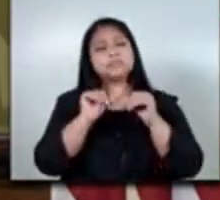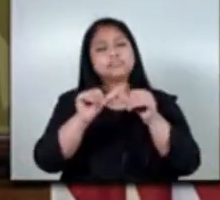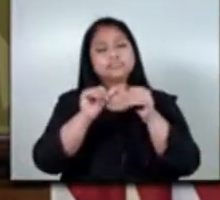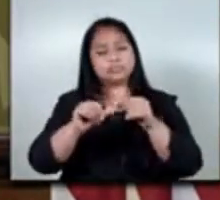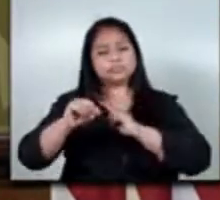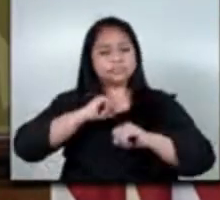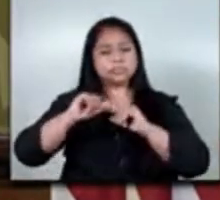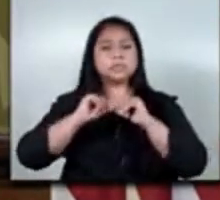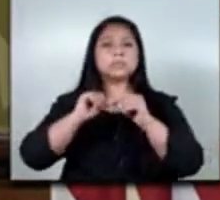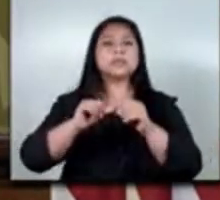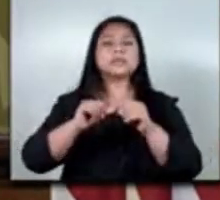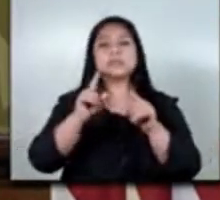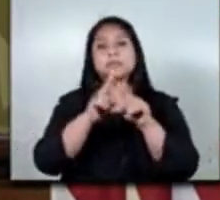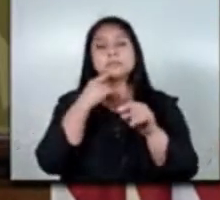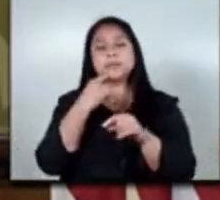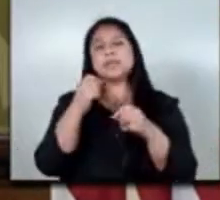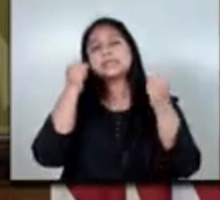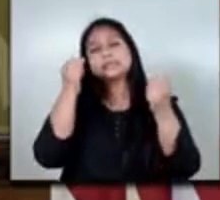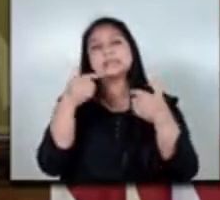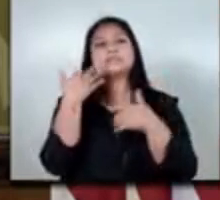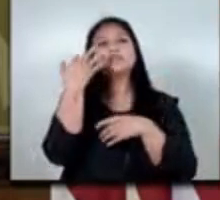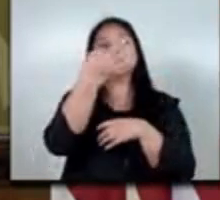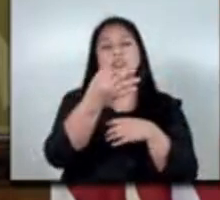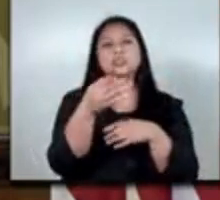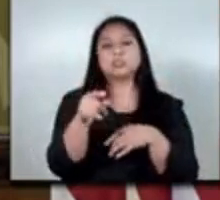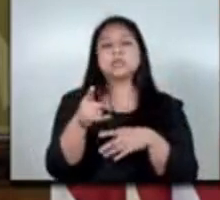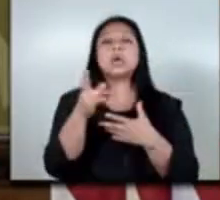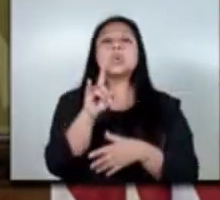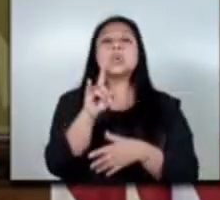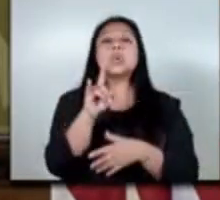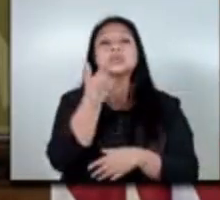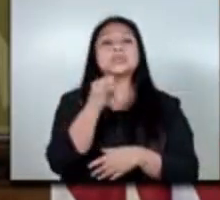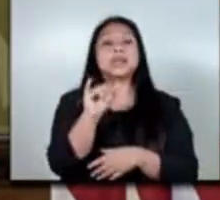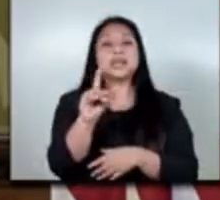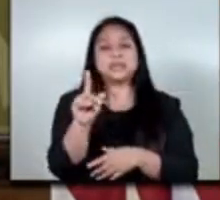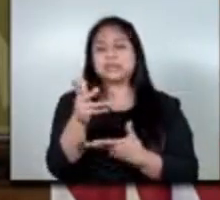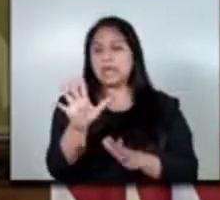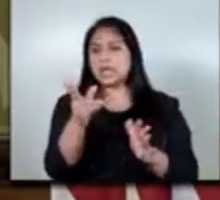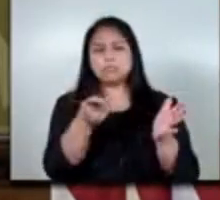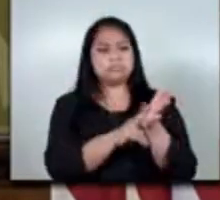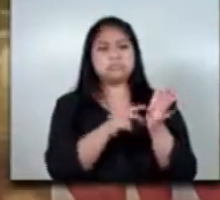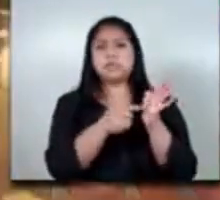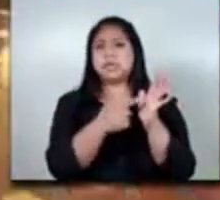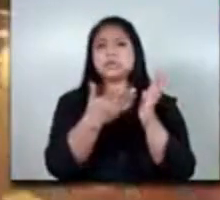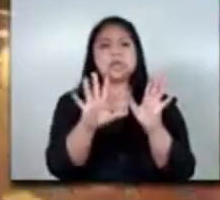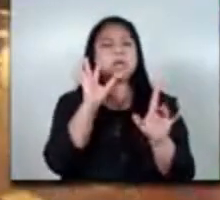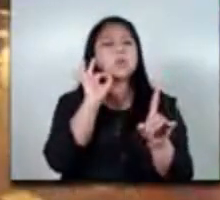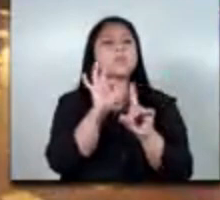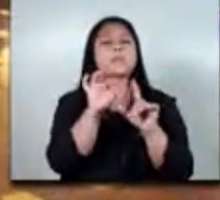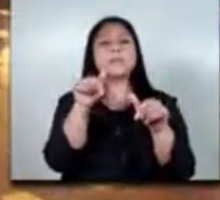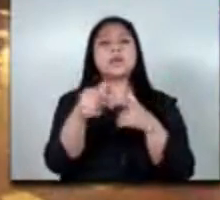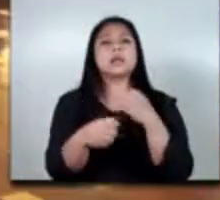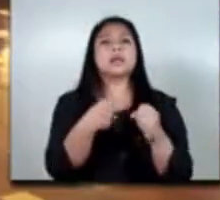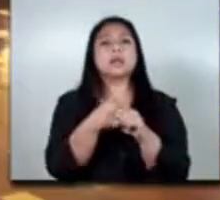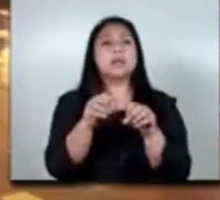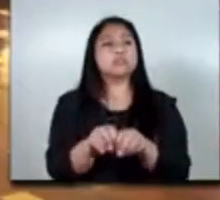a esos éxitos en el futuro el USAID ha fijado en el objetivo para este año llegar